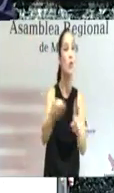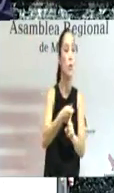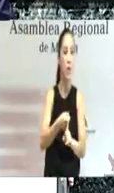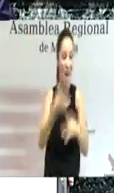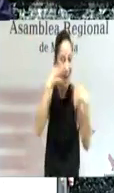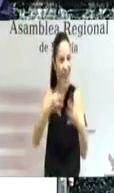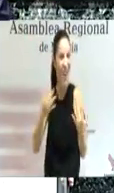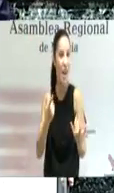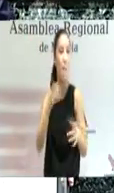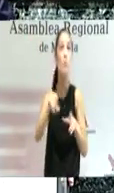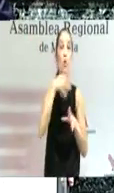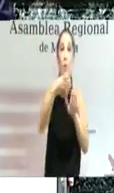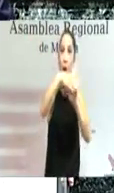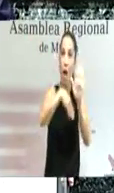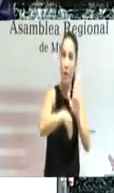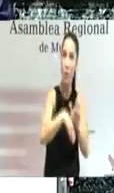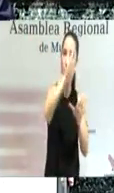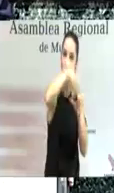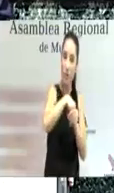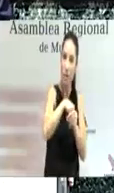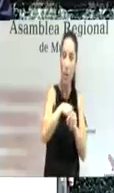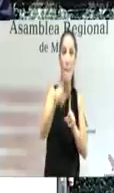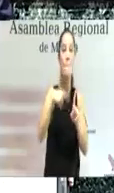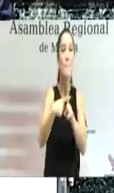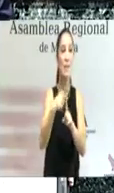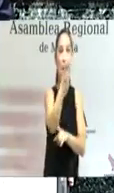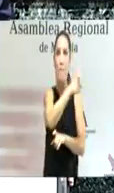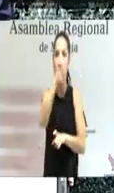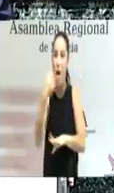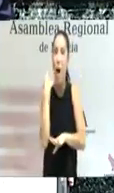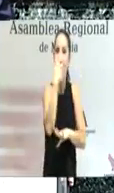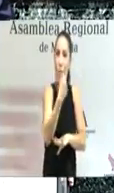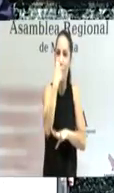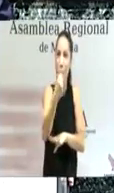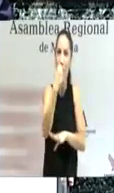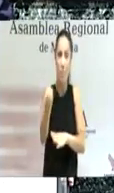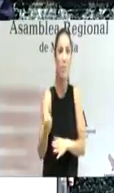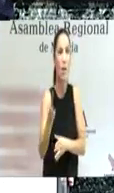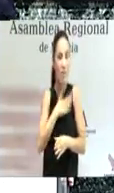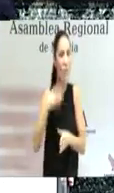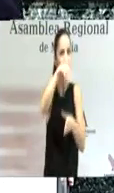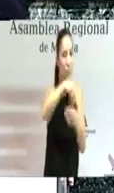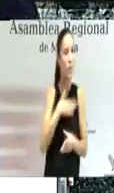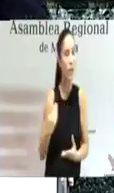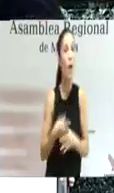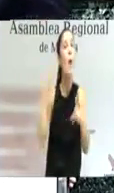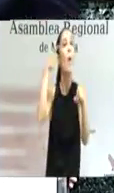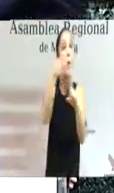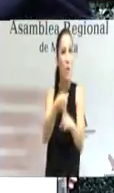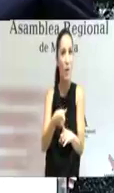contenido de éste como por el respaldo unánime de todos cuanto en ello contribuimos a mantener